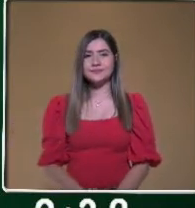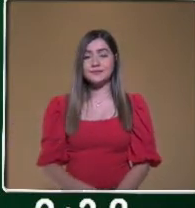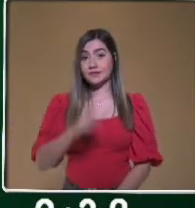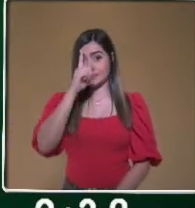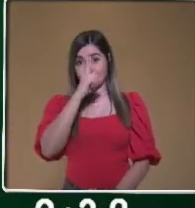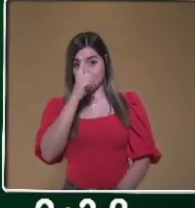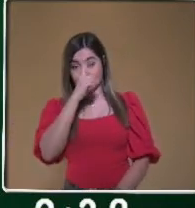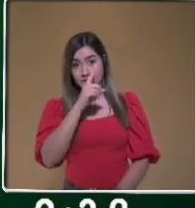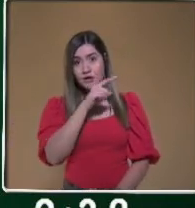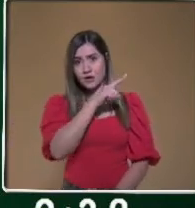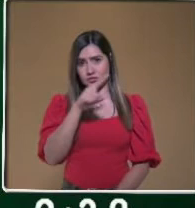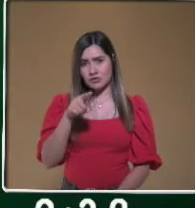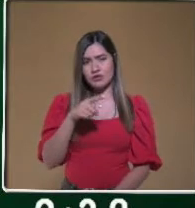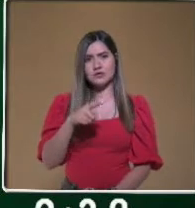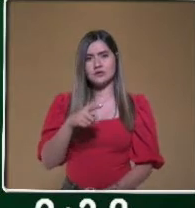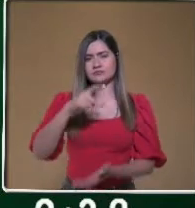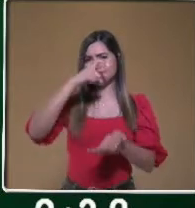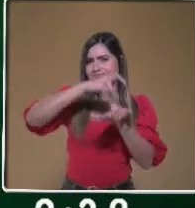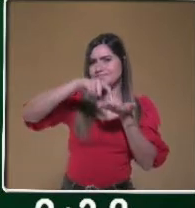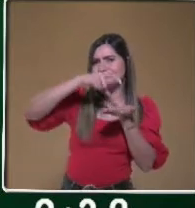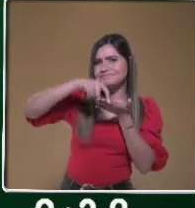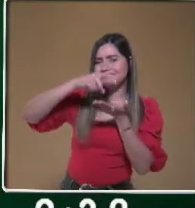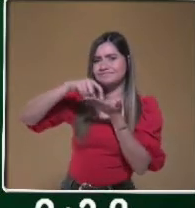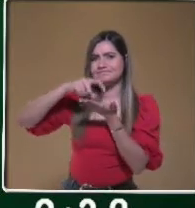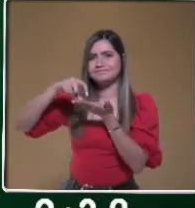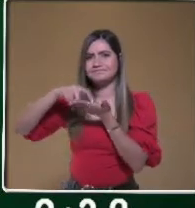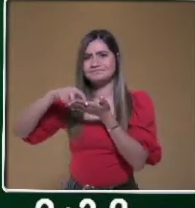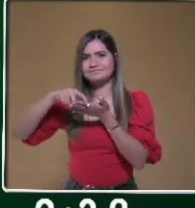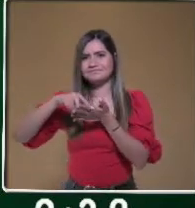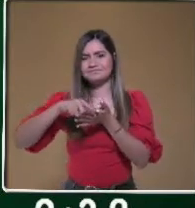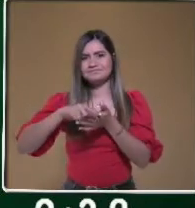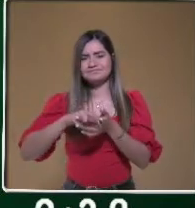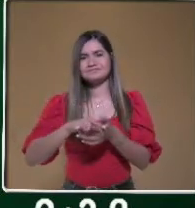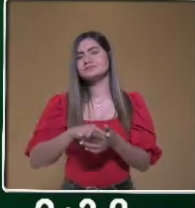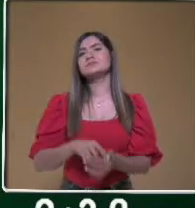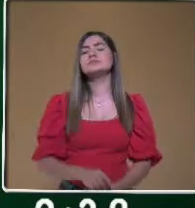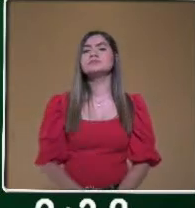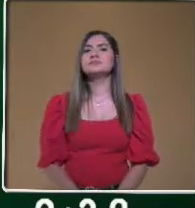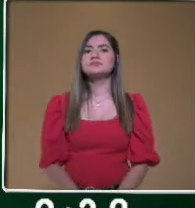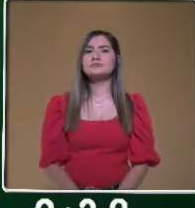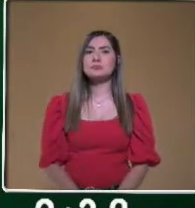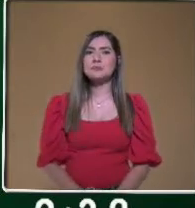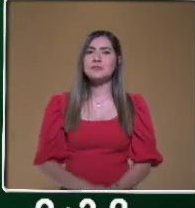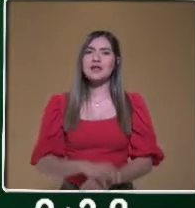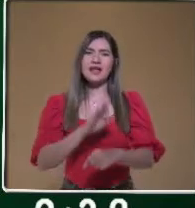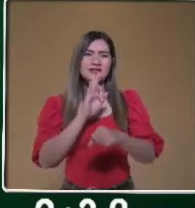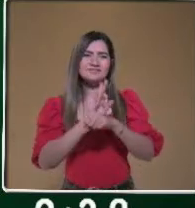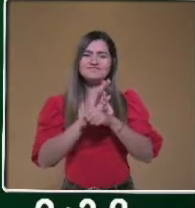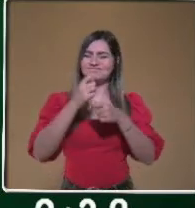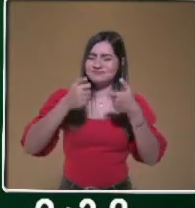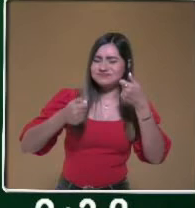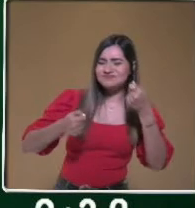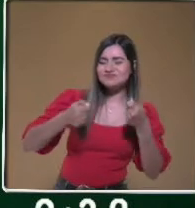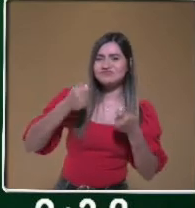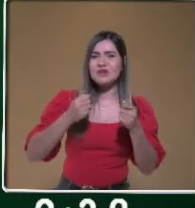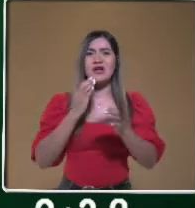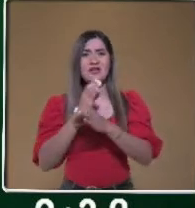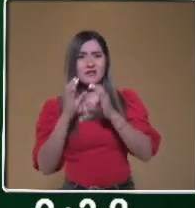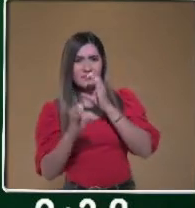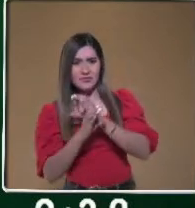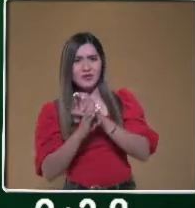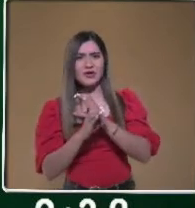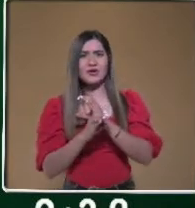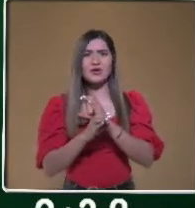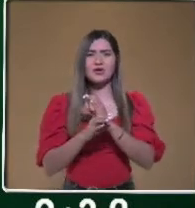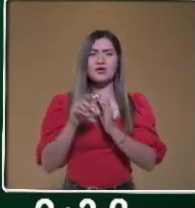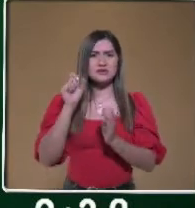a realizar compras donde evitemos el uso de tanto plástico, buscar que sean cosas retornables